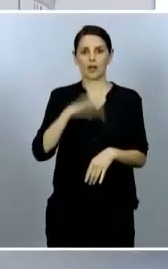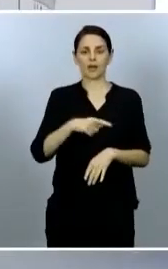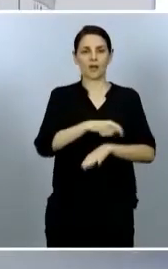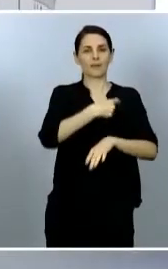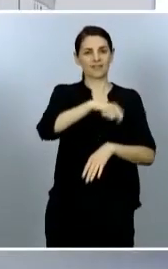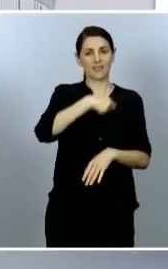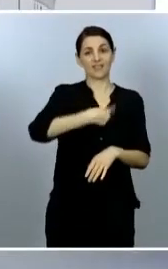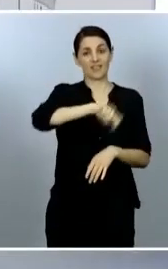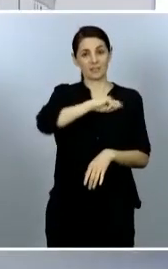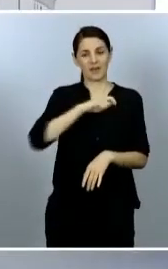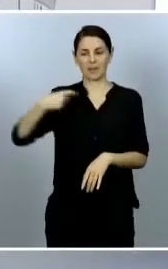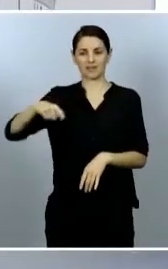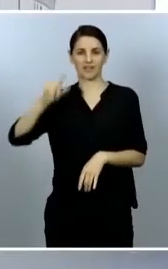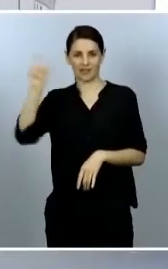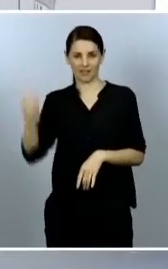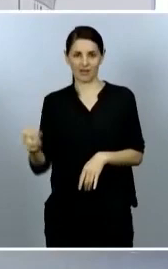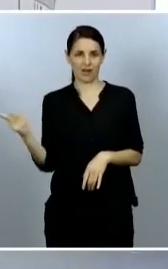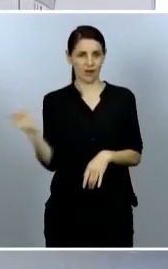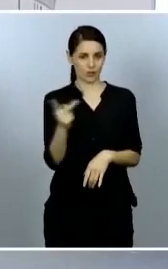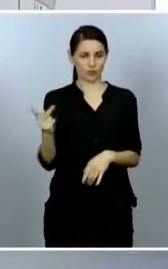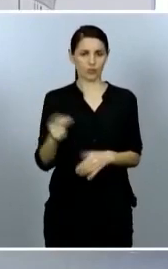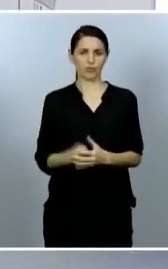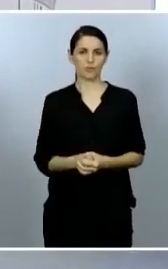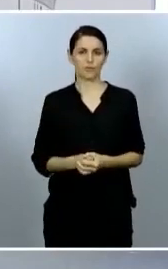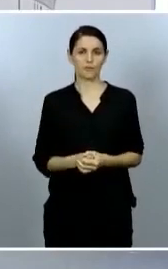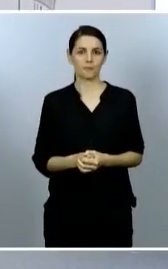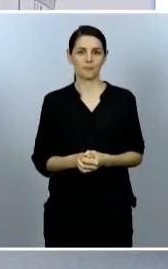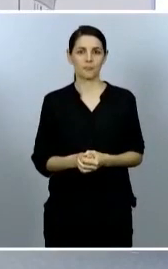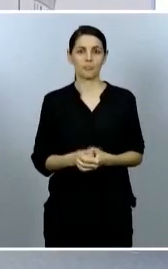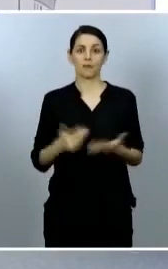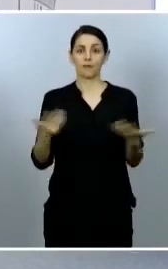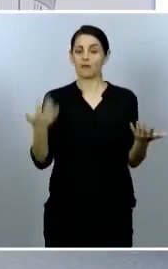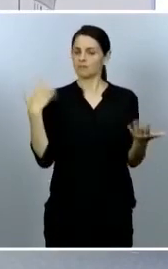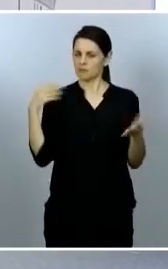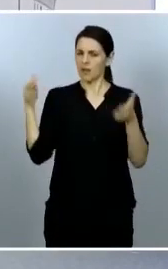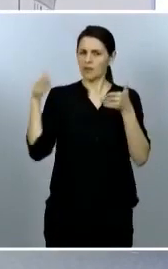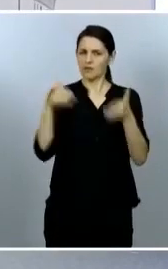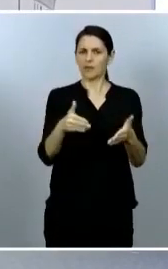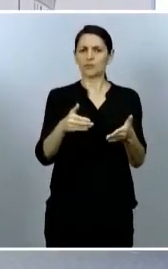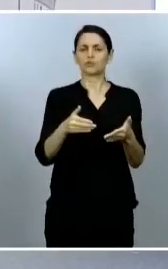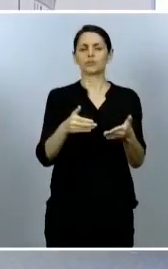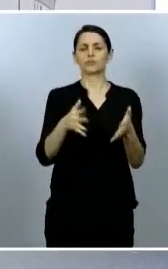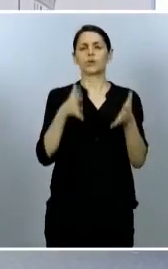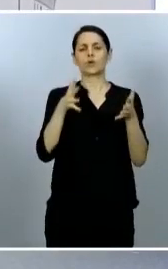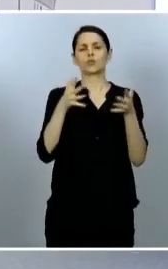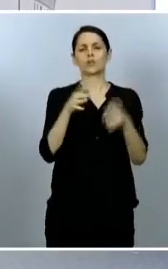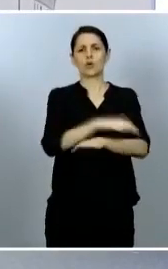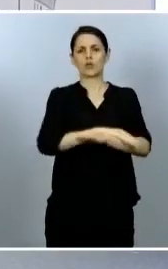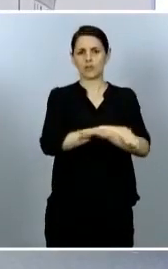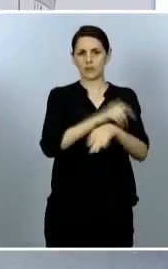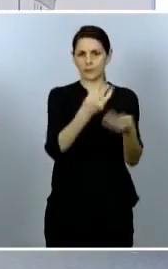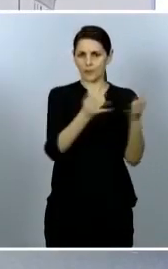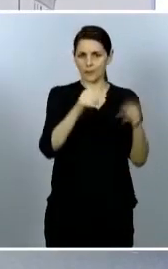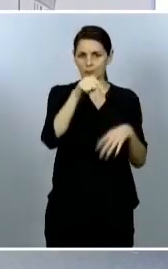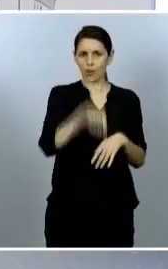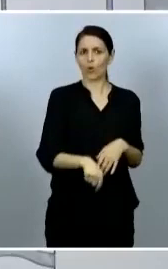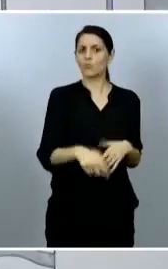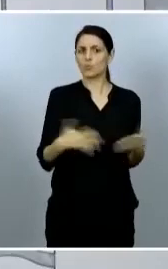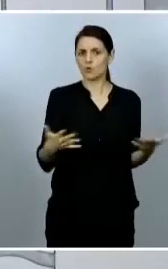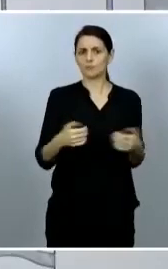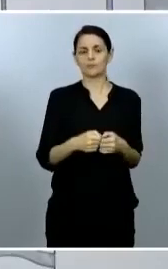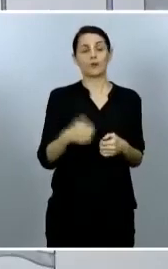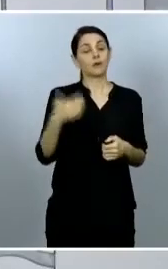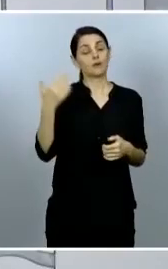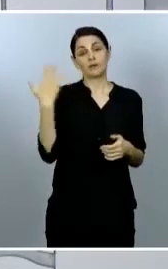Entrando ya en la materia que ha sido objeto del Consejo de Ministros, como les decía, hemos aprobado la última ya prórroga de este estado de